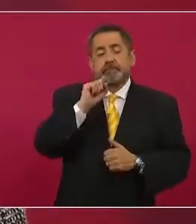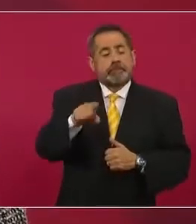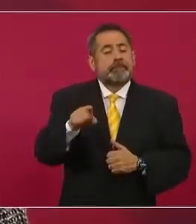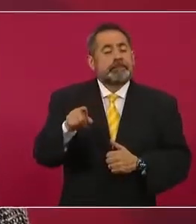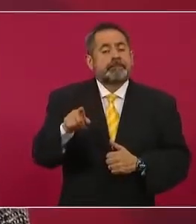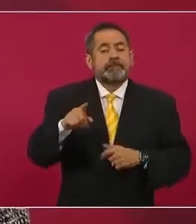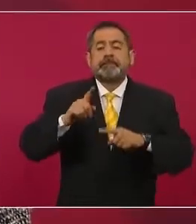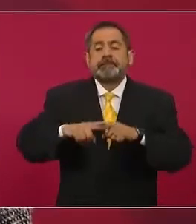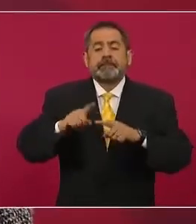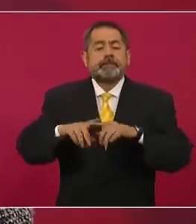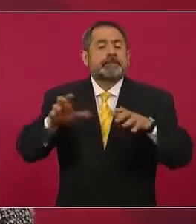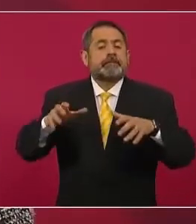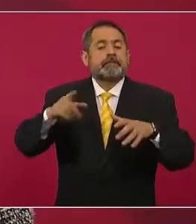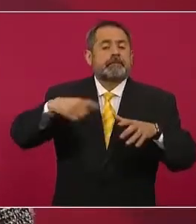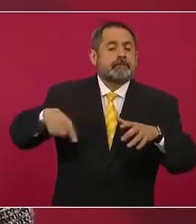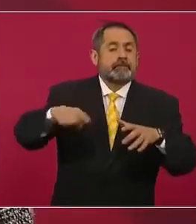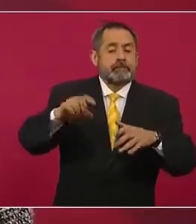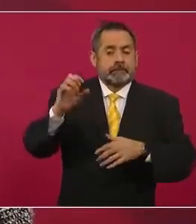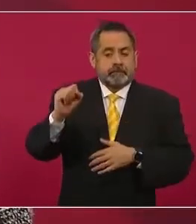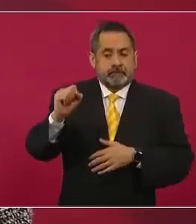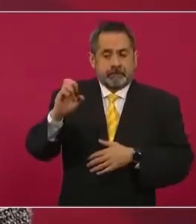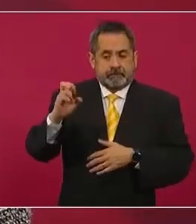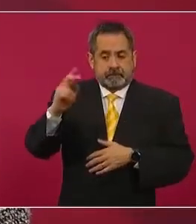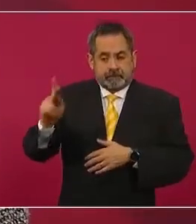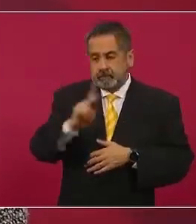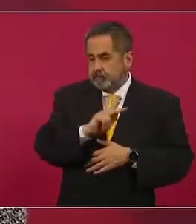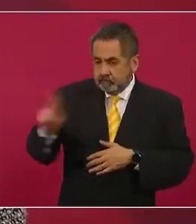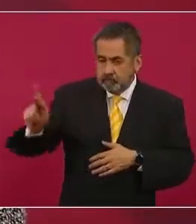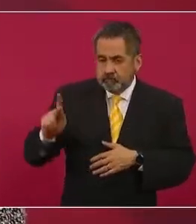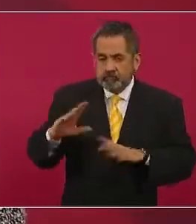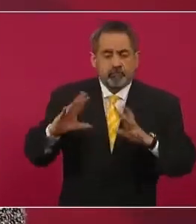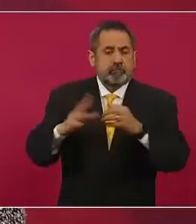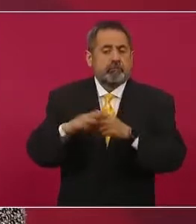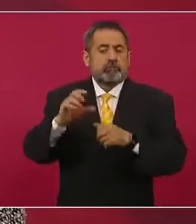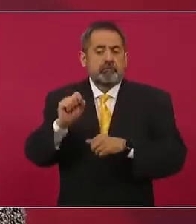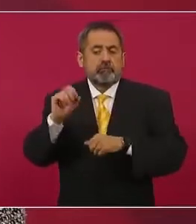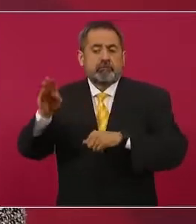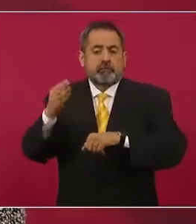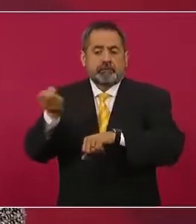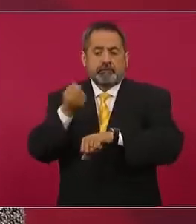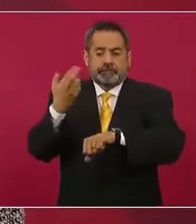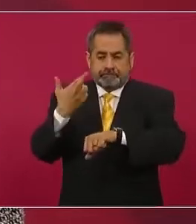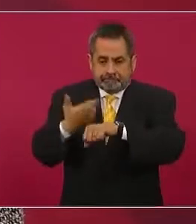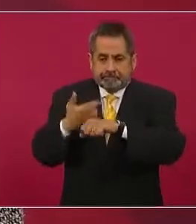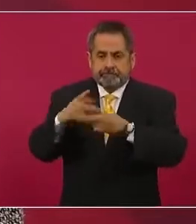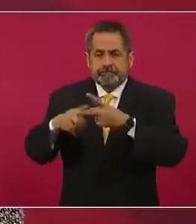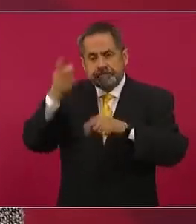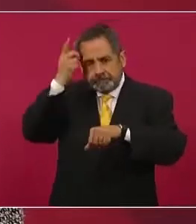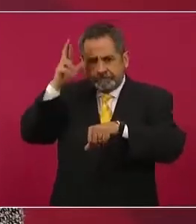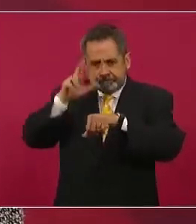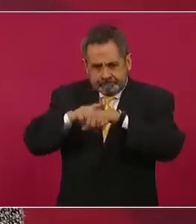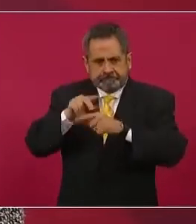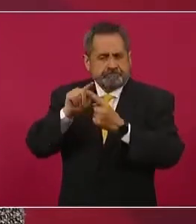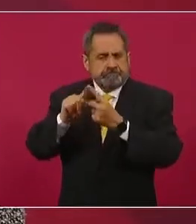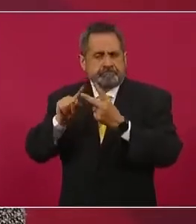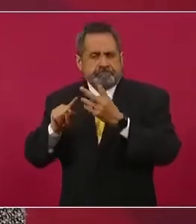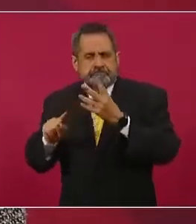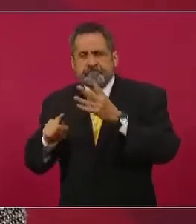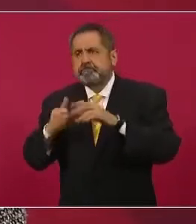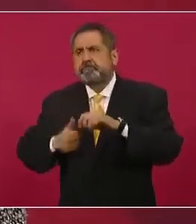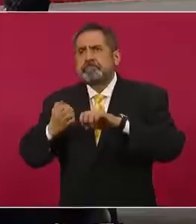todo el personal de la SEP, que estamos hablando de subsecretarios, de directores, cada uno va a estar en un estado,